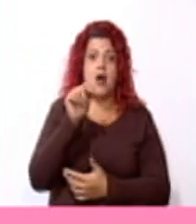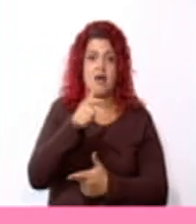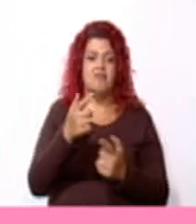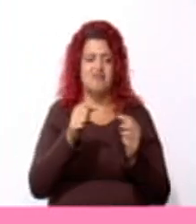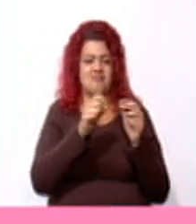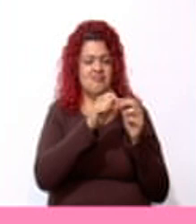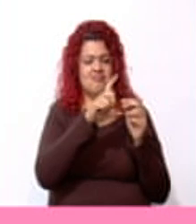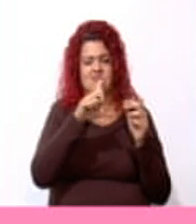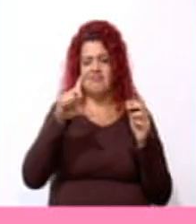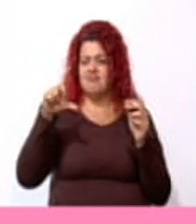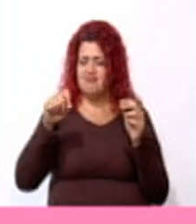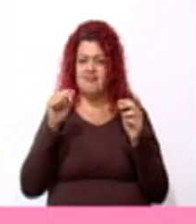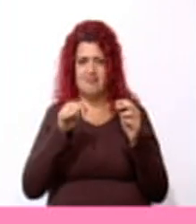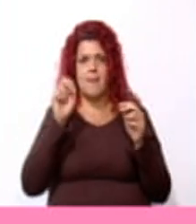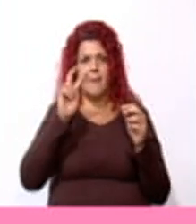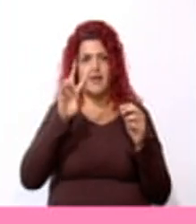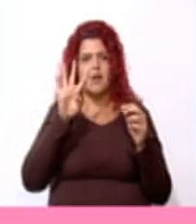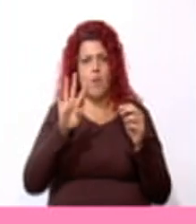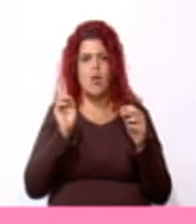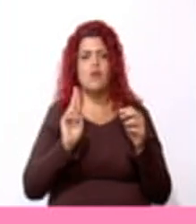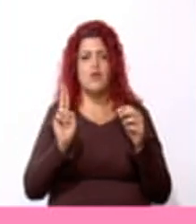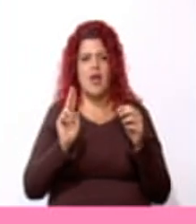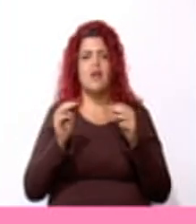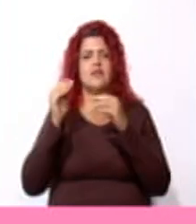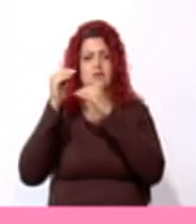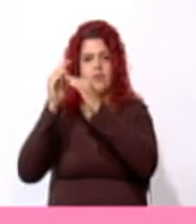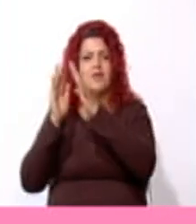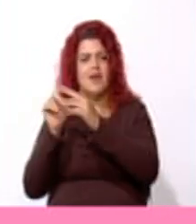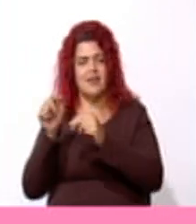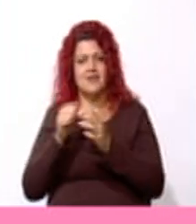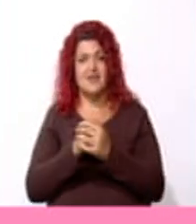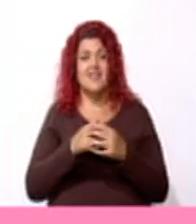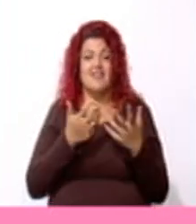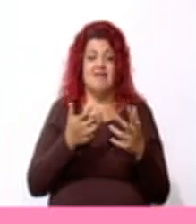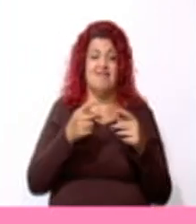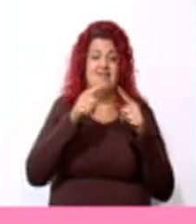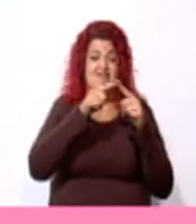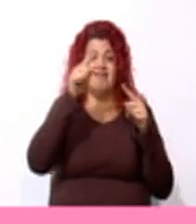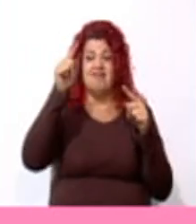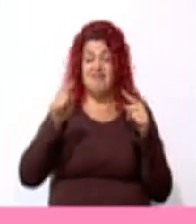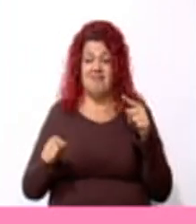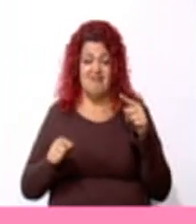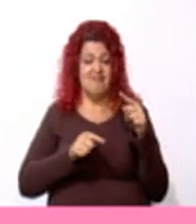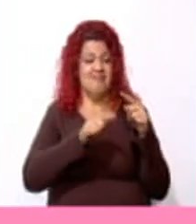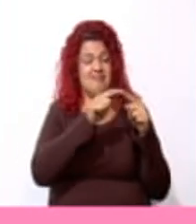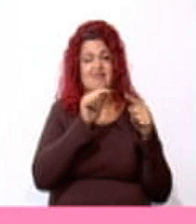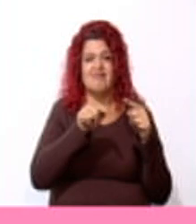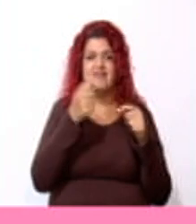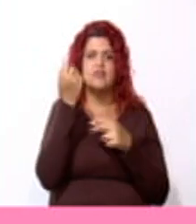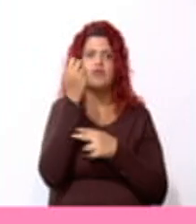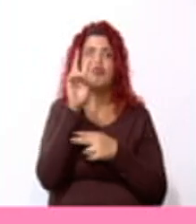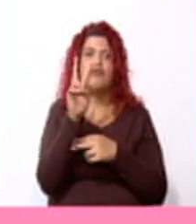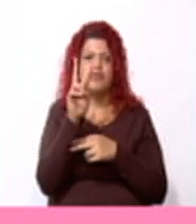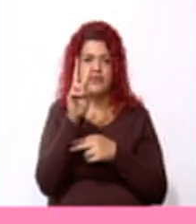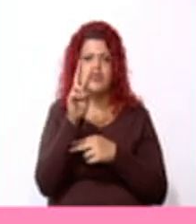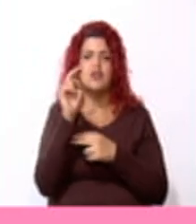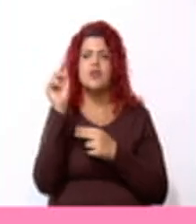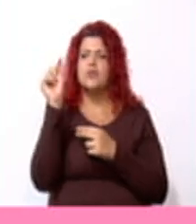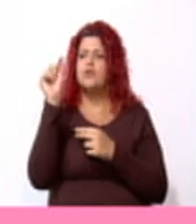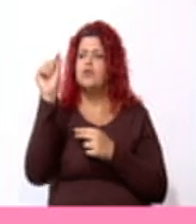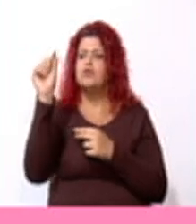24 unidades cuadradas y el del rombo 12 unidades cuadradas. Entonces,